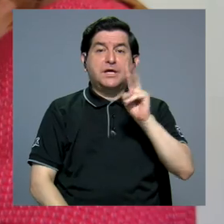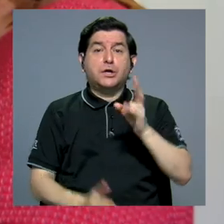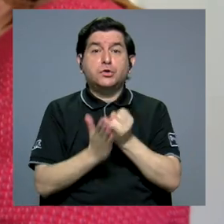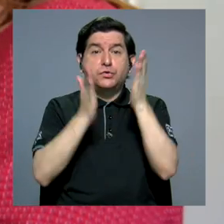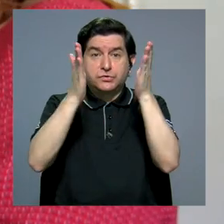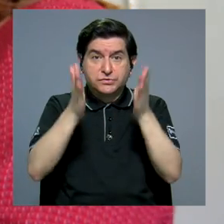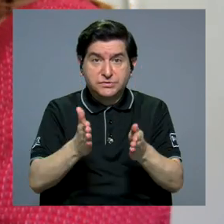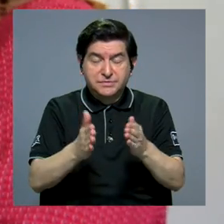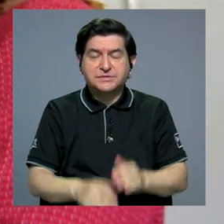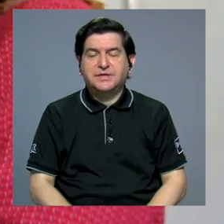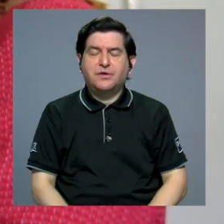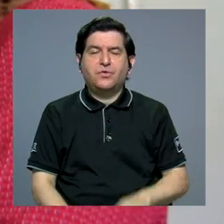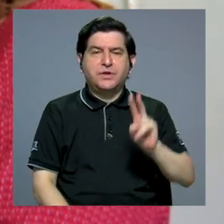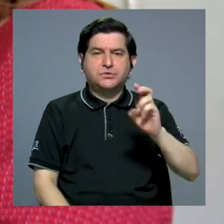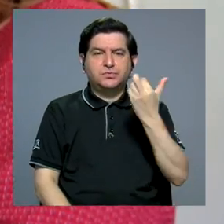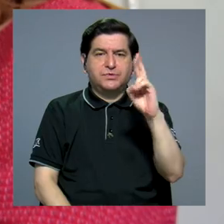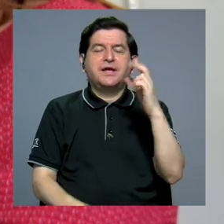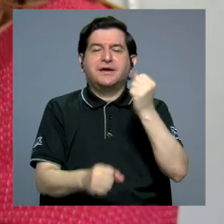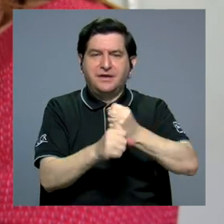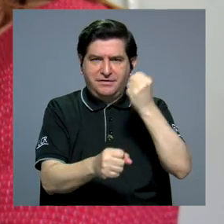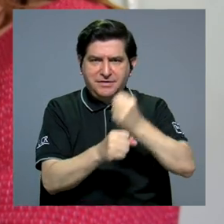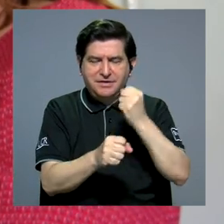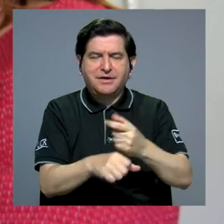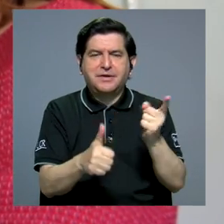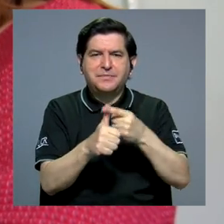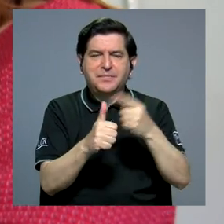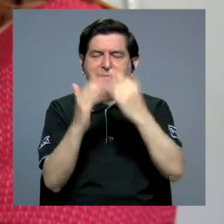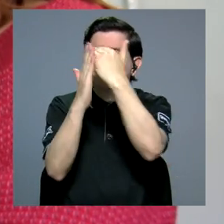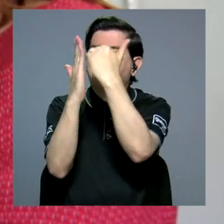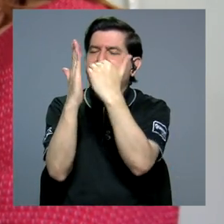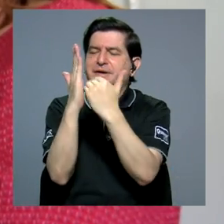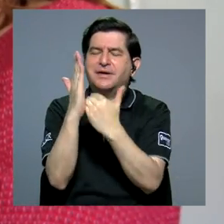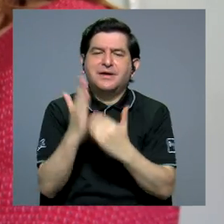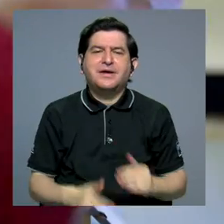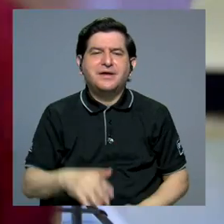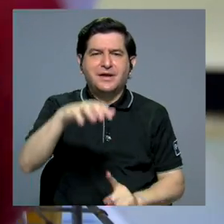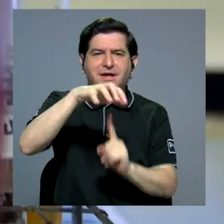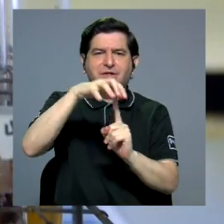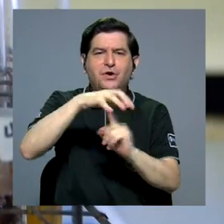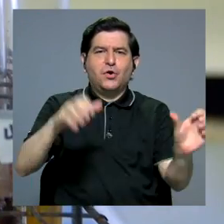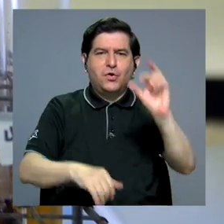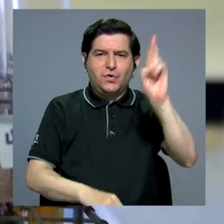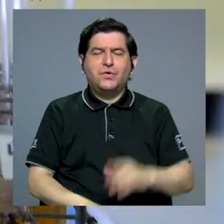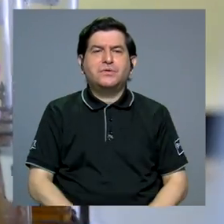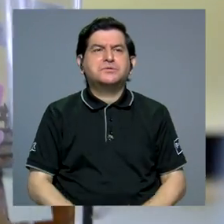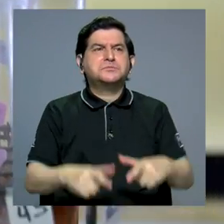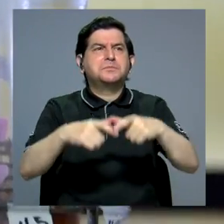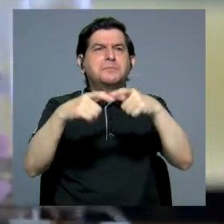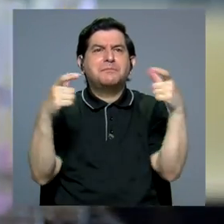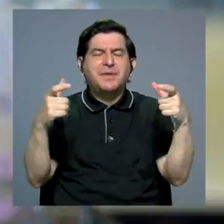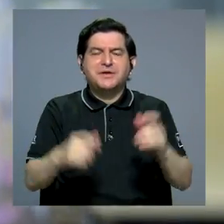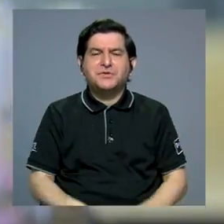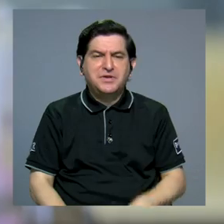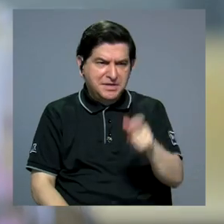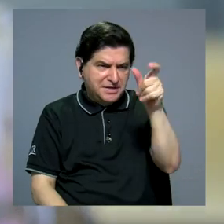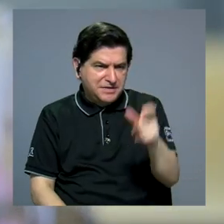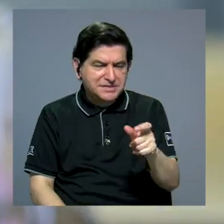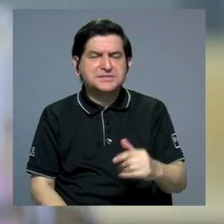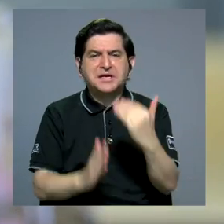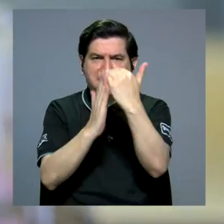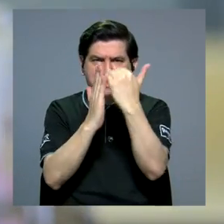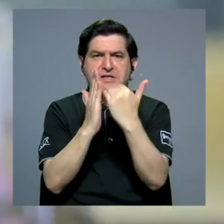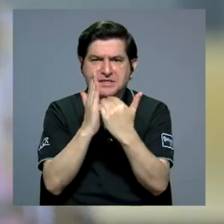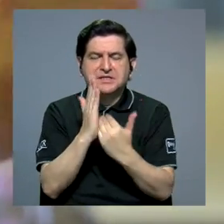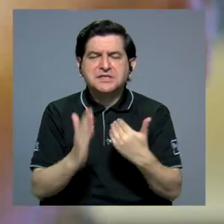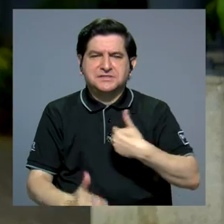dos investigadoras de la UCR están trabajando en el primer listado de hongos de Costa Rica. La mayoría de los organismos tienen